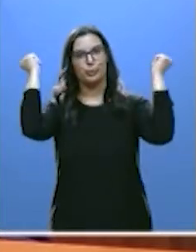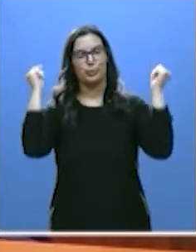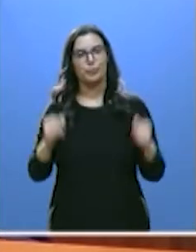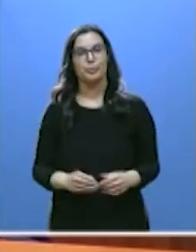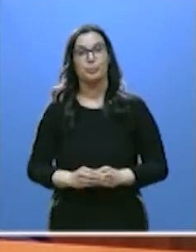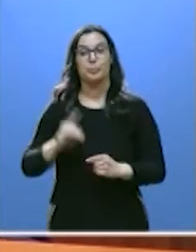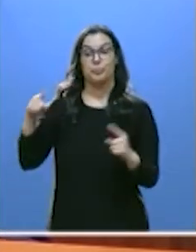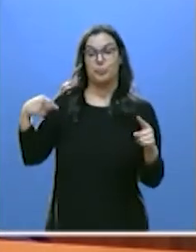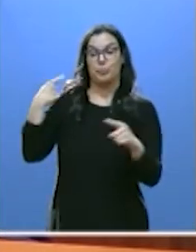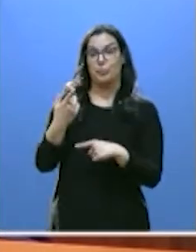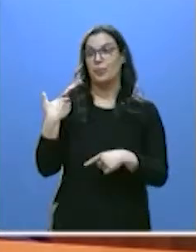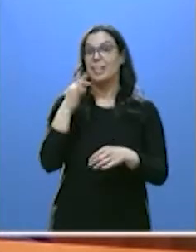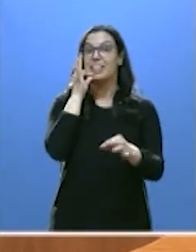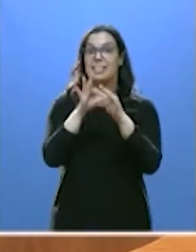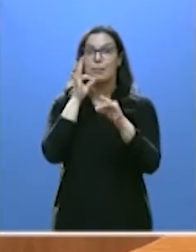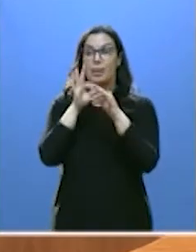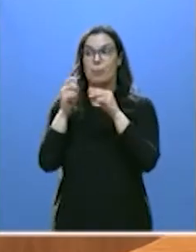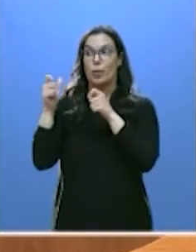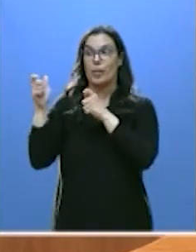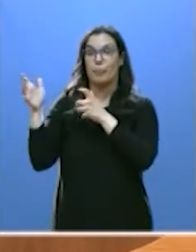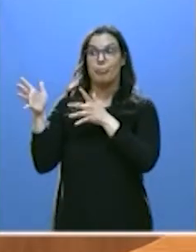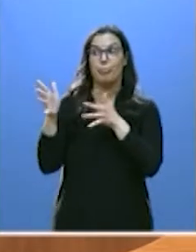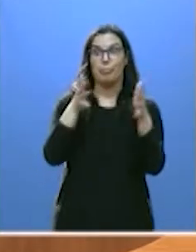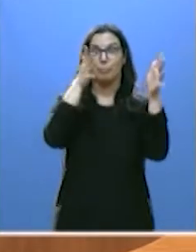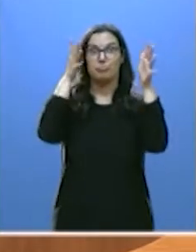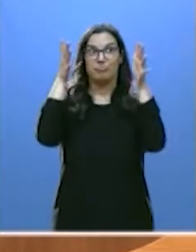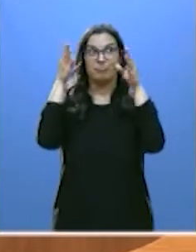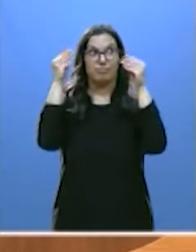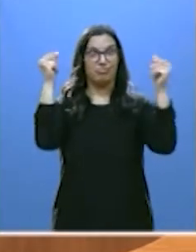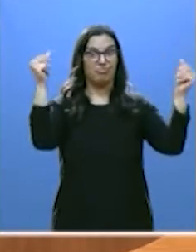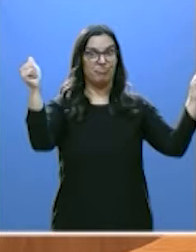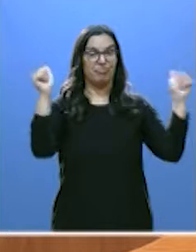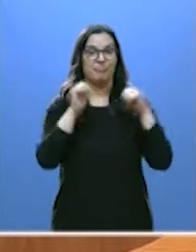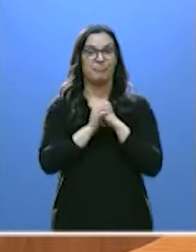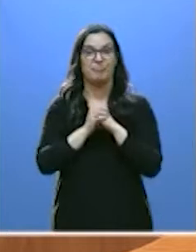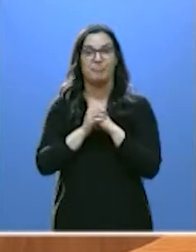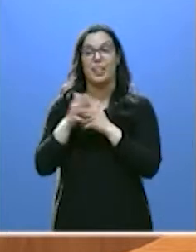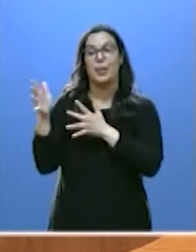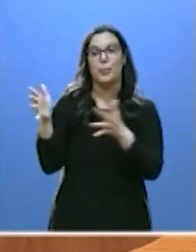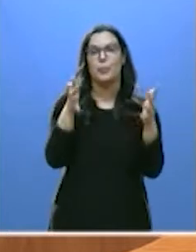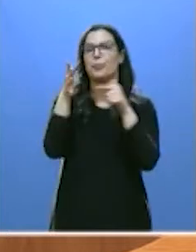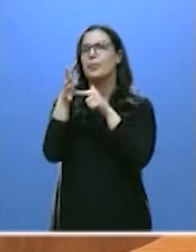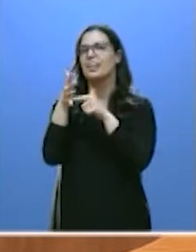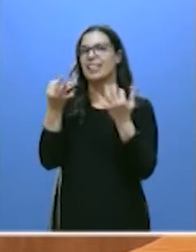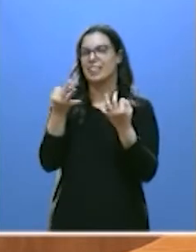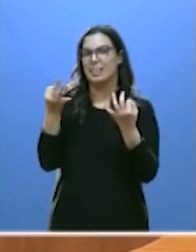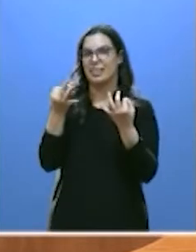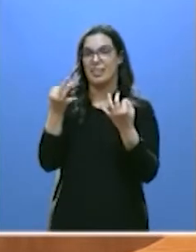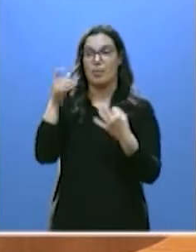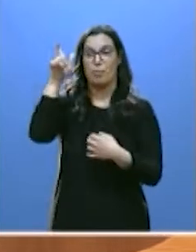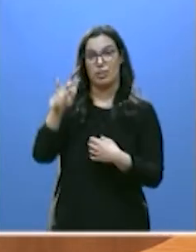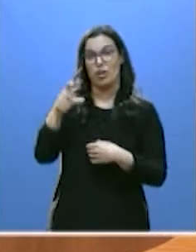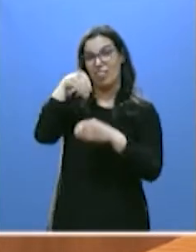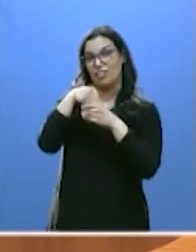En septiembre sopló la brizna de aire. La brizna de aire de un afamado dirigente de su